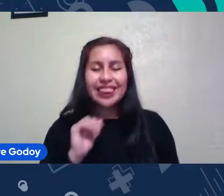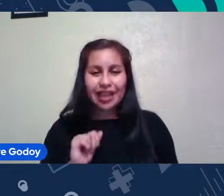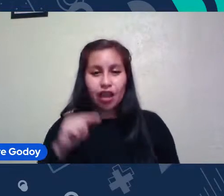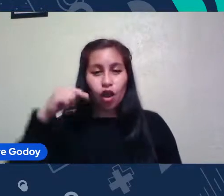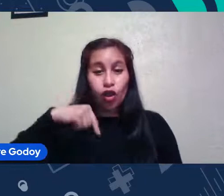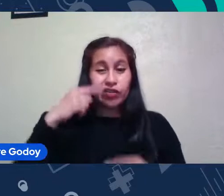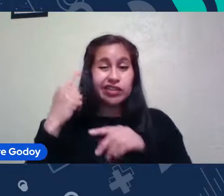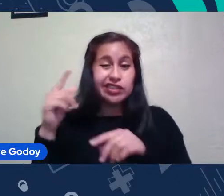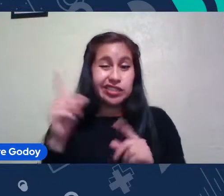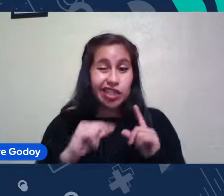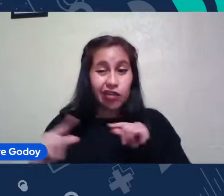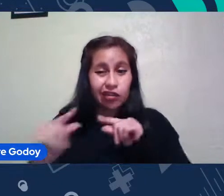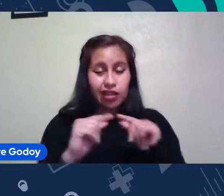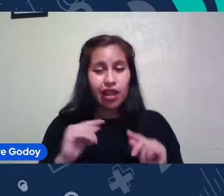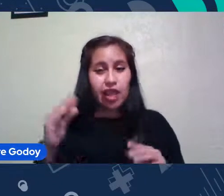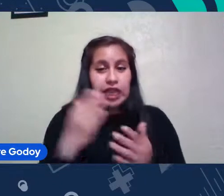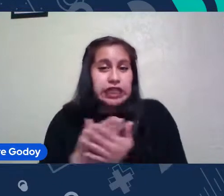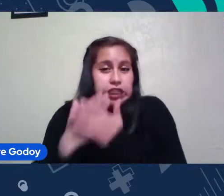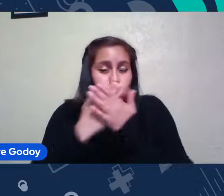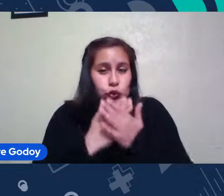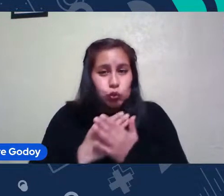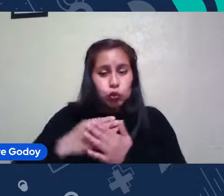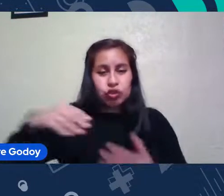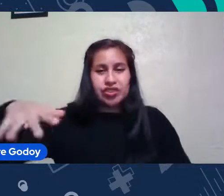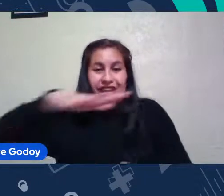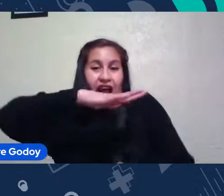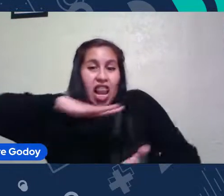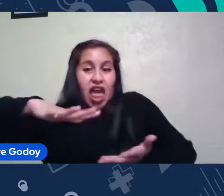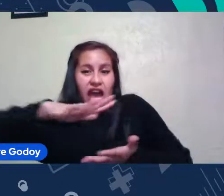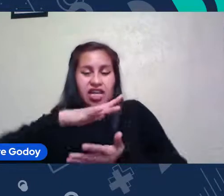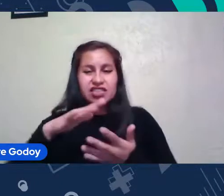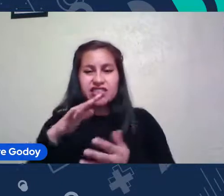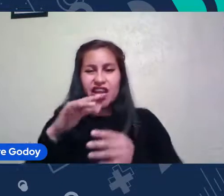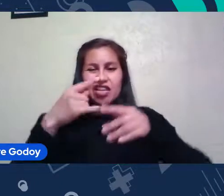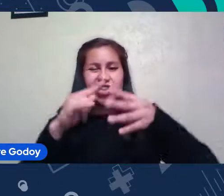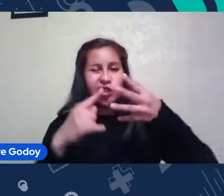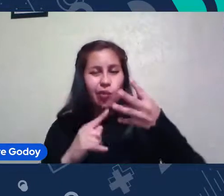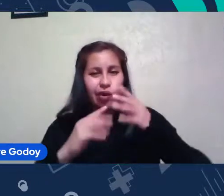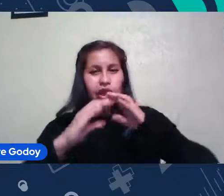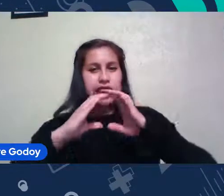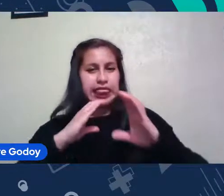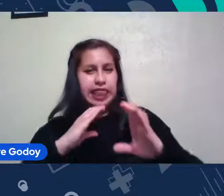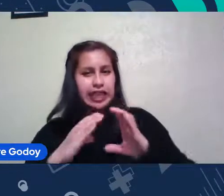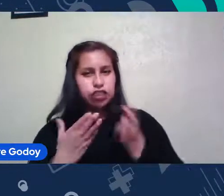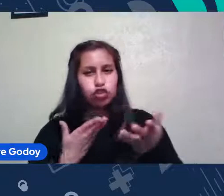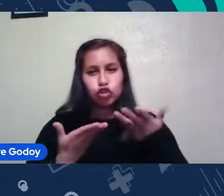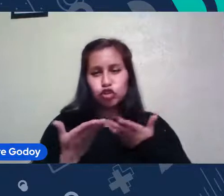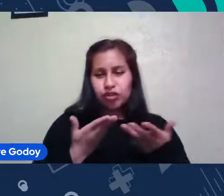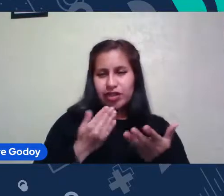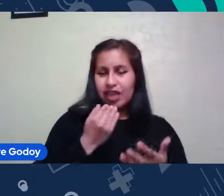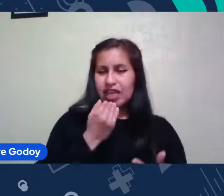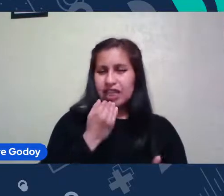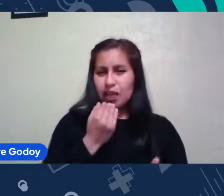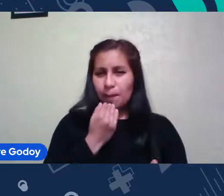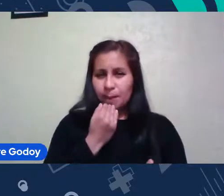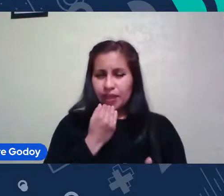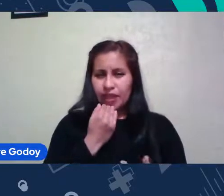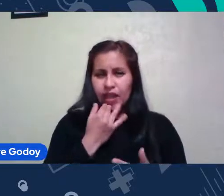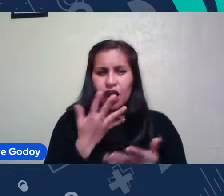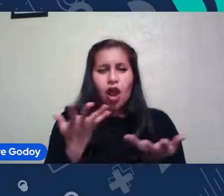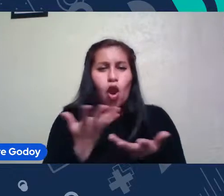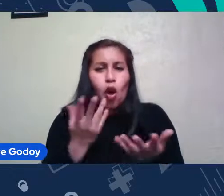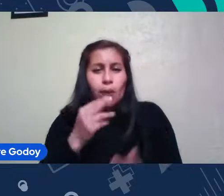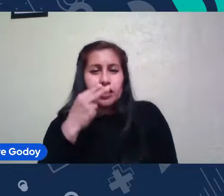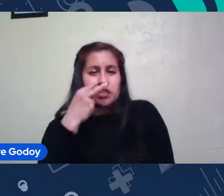todo sobre el estudio de las galaxias, los tipos existentes y sus interacciones, incluso la colisión entre ellas, como la que se avecina en un